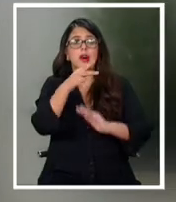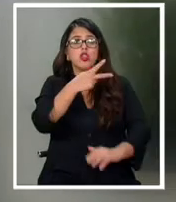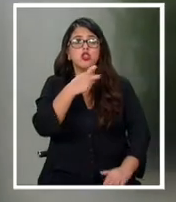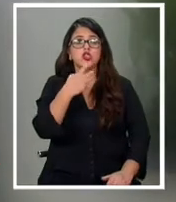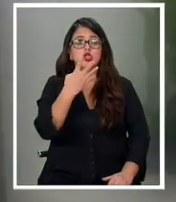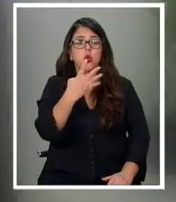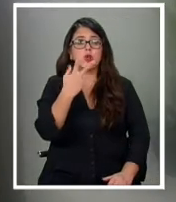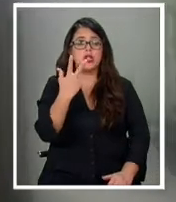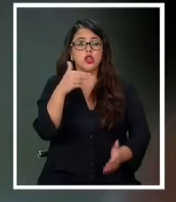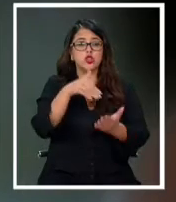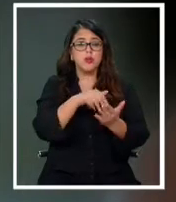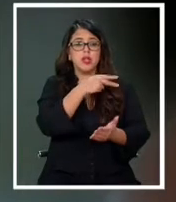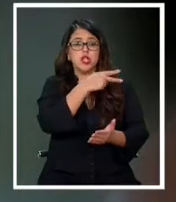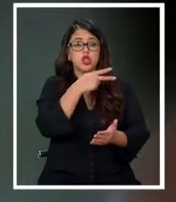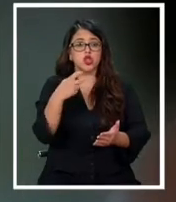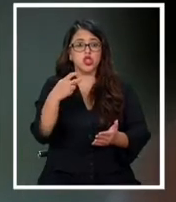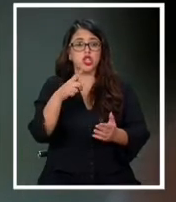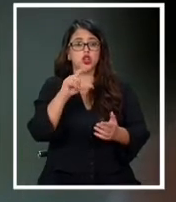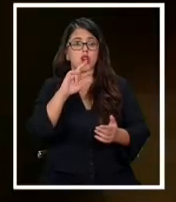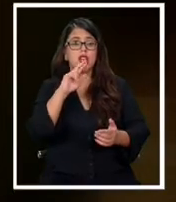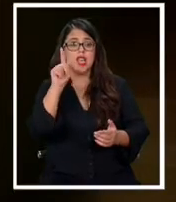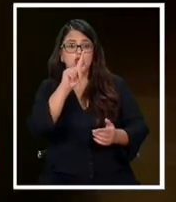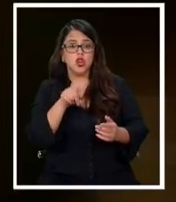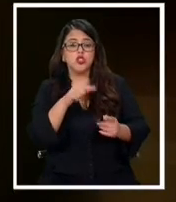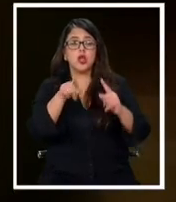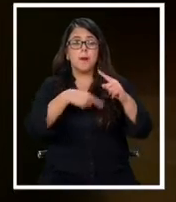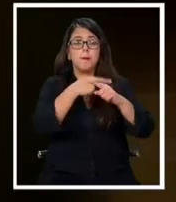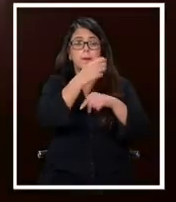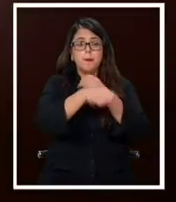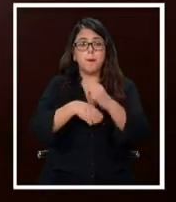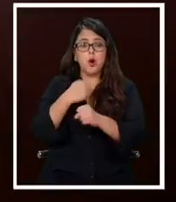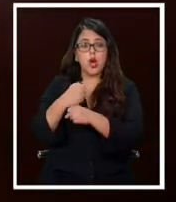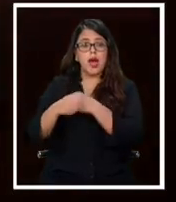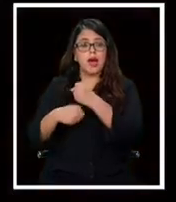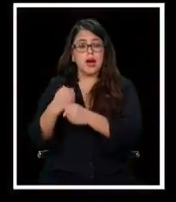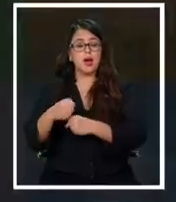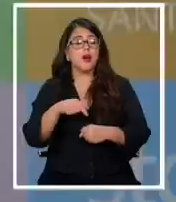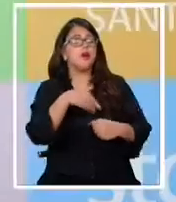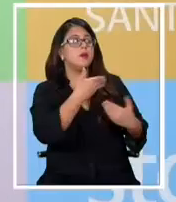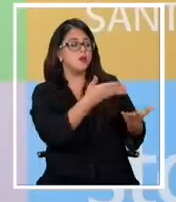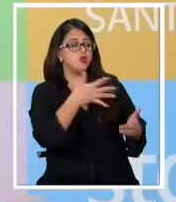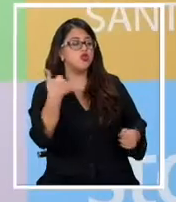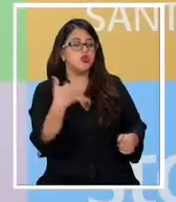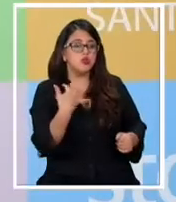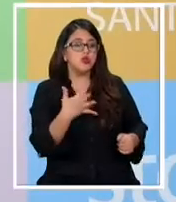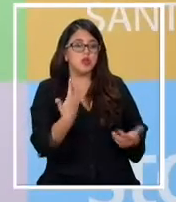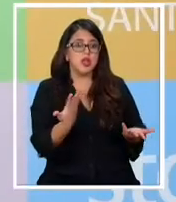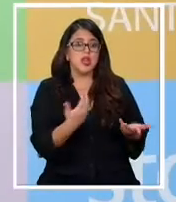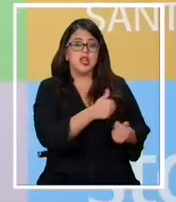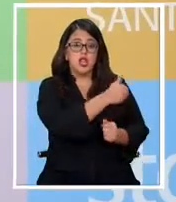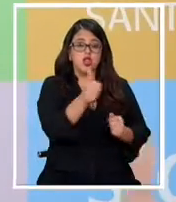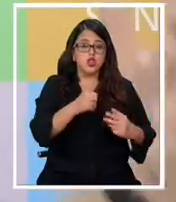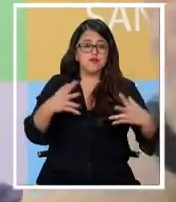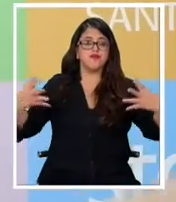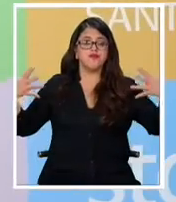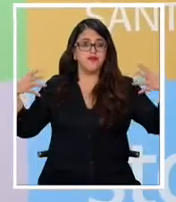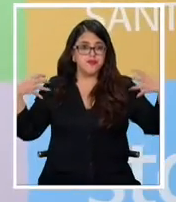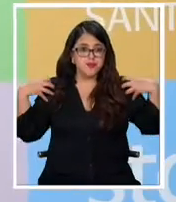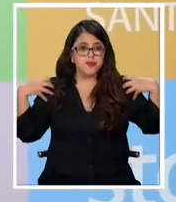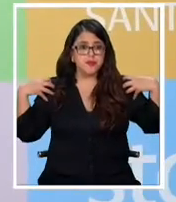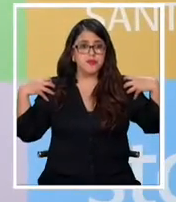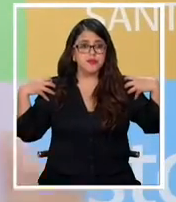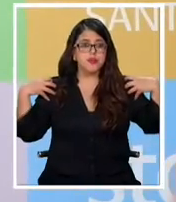248 mil litros anuales. Por eso es es tan importante que todos asumamos la responsabilidad,